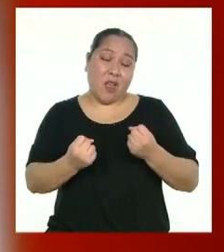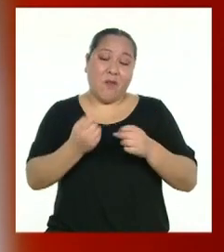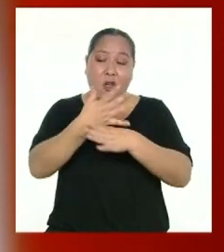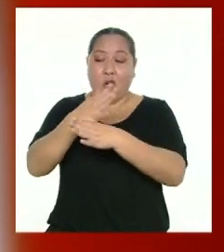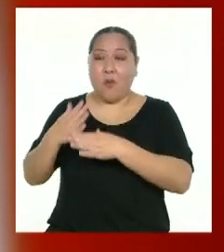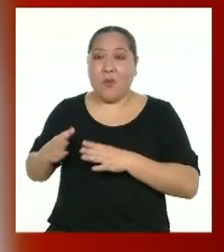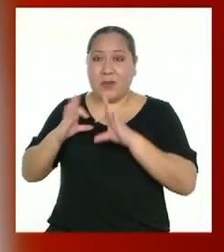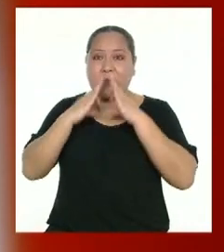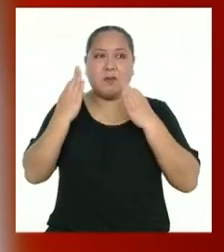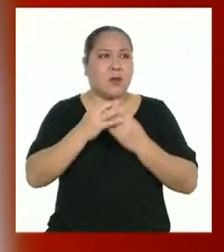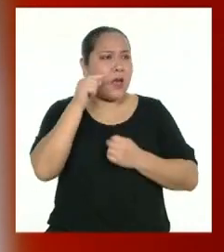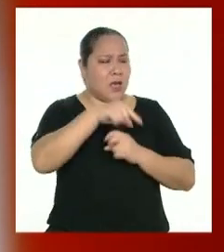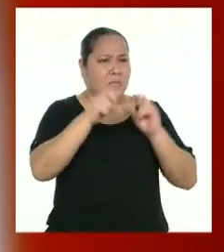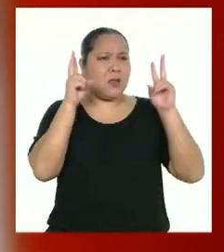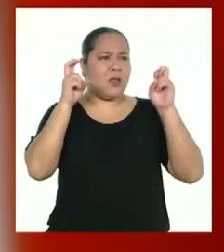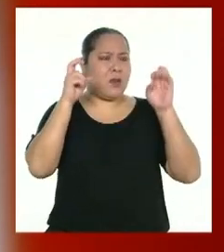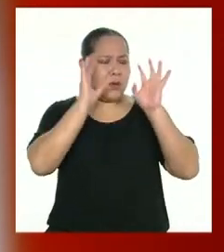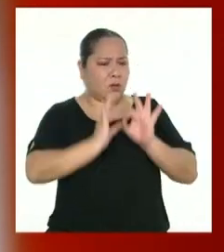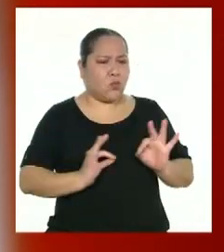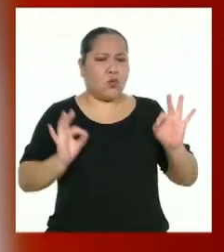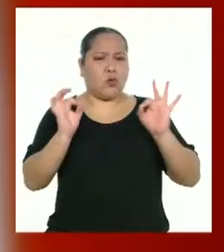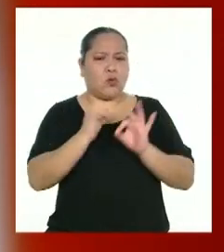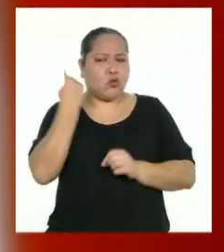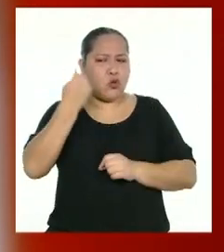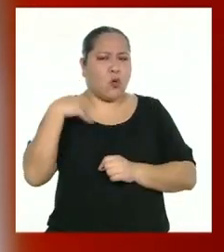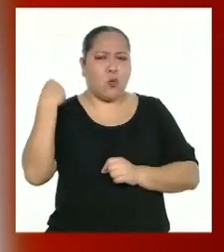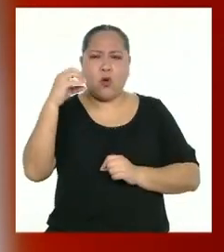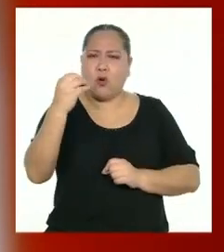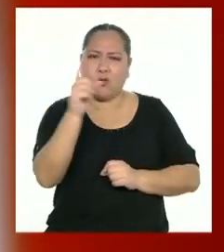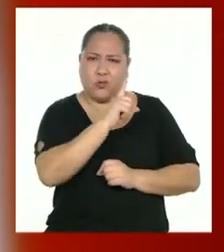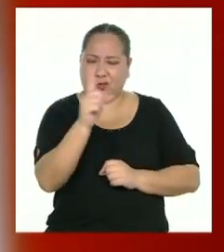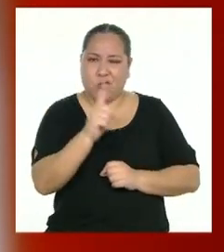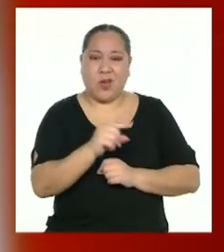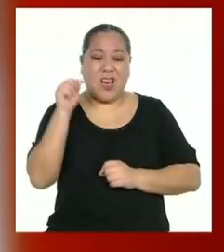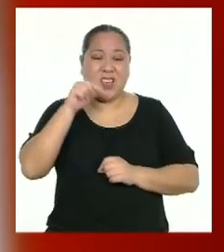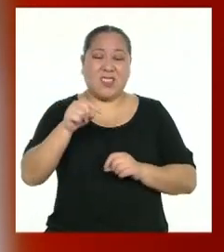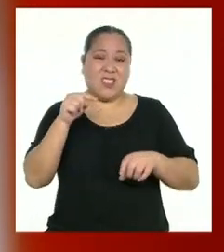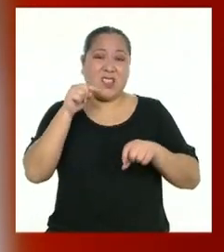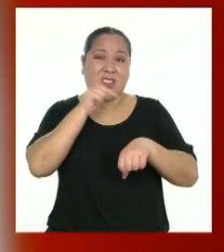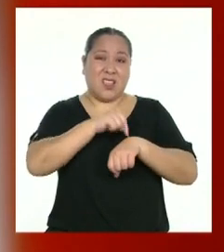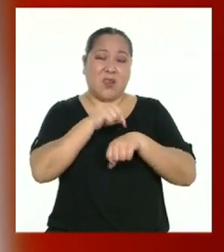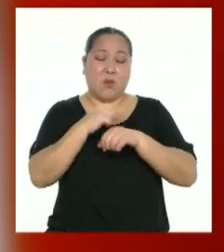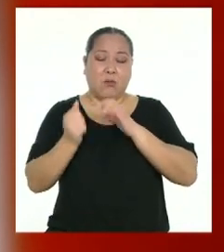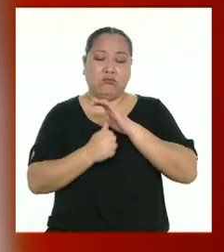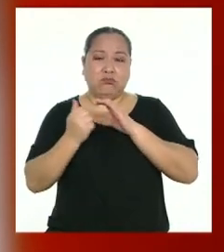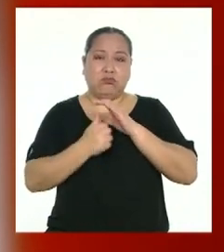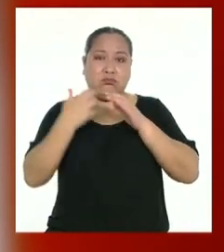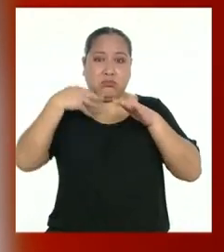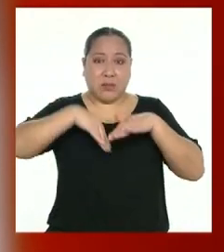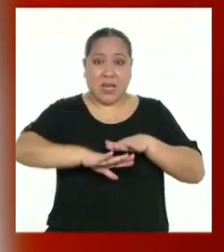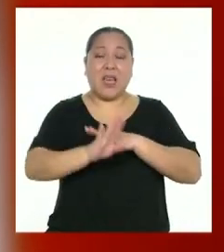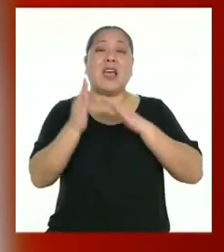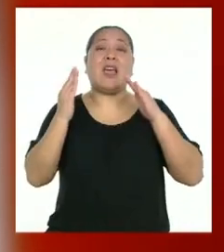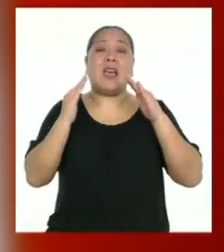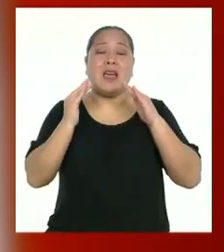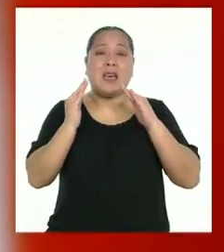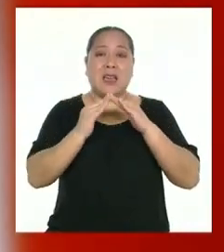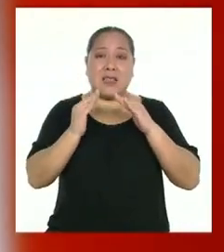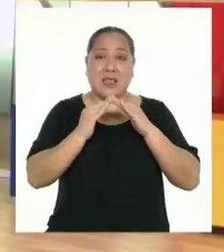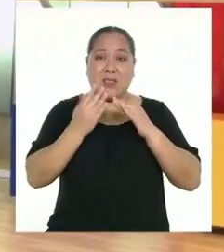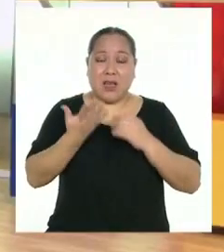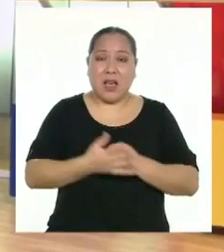importante, no solo para las y los adolescentes, porque este aislamiento ha generado cambios en la vida de todos.